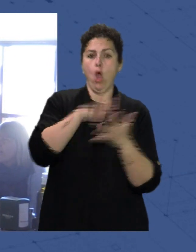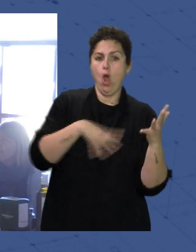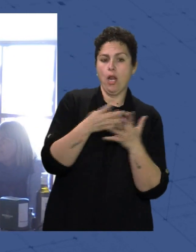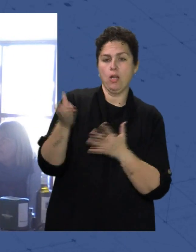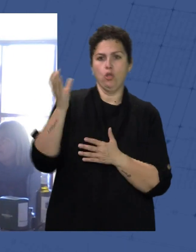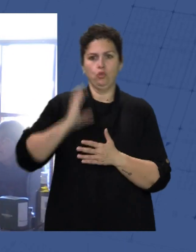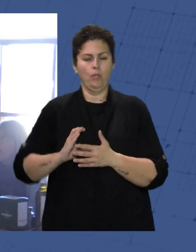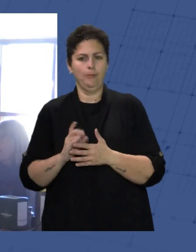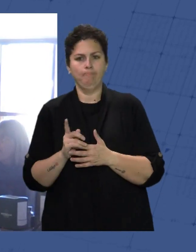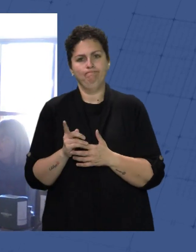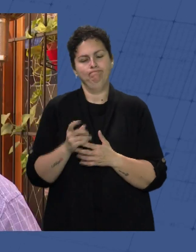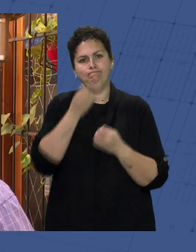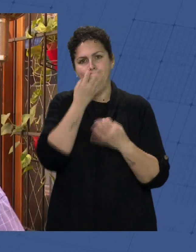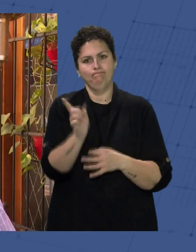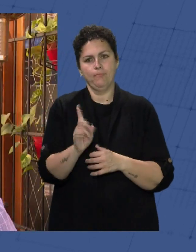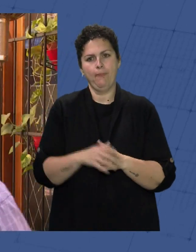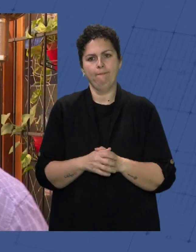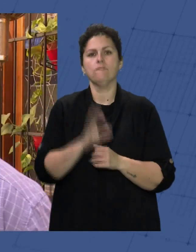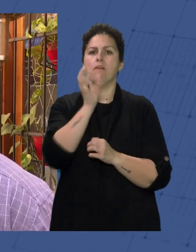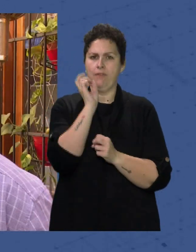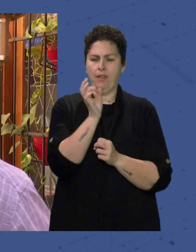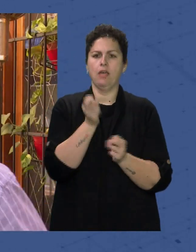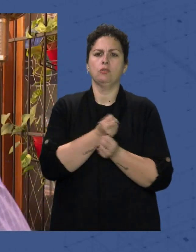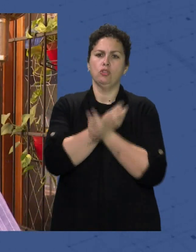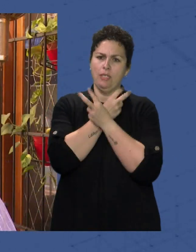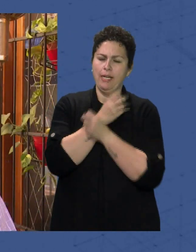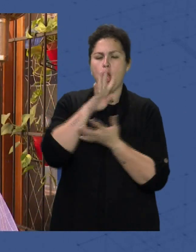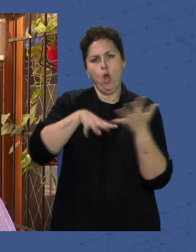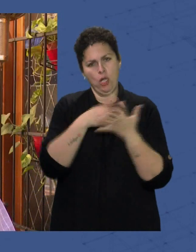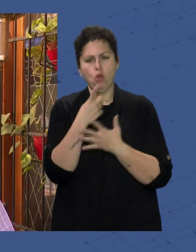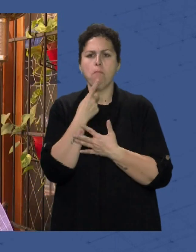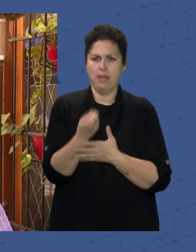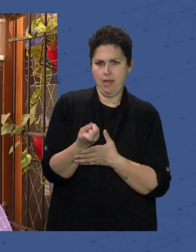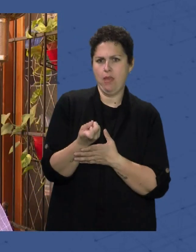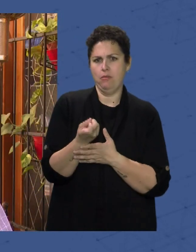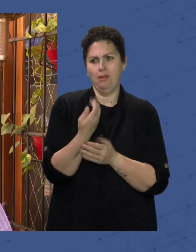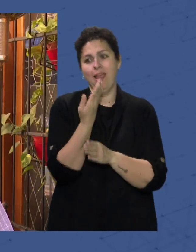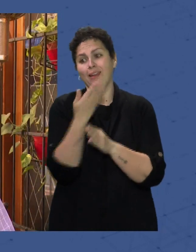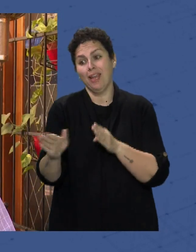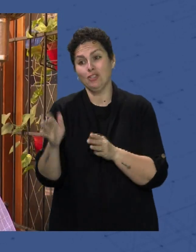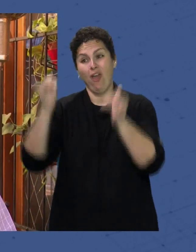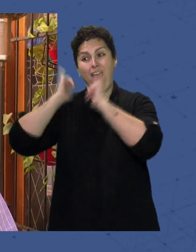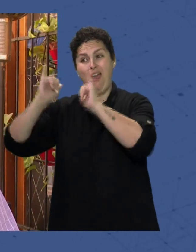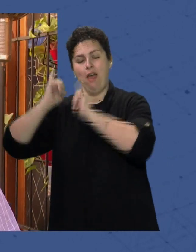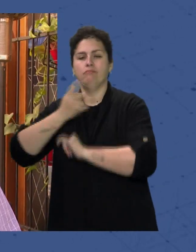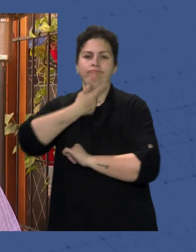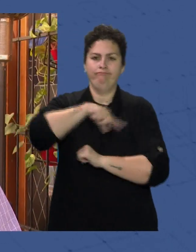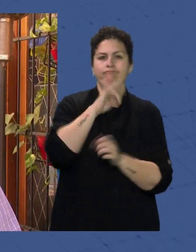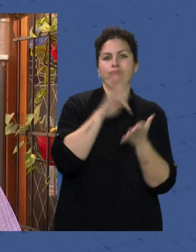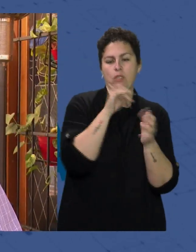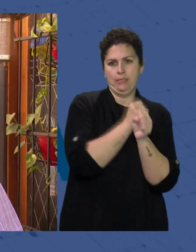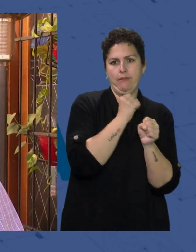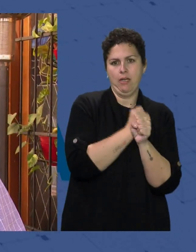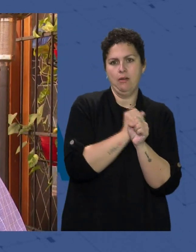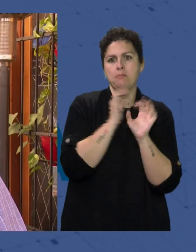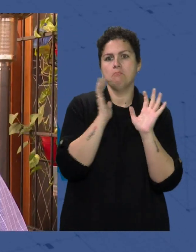favorables Si es verdad Que en la hostelería Tenemos un horario Complicado Cuando los demás Están divirtiéndose Nosotros estamos trabajando Pero por